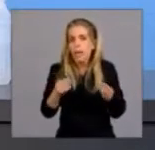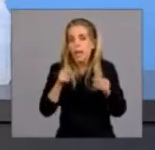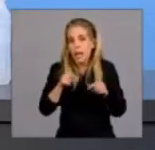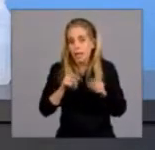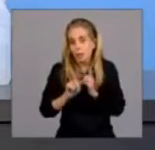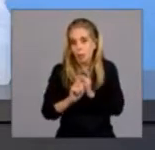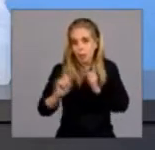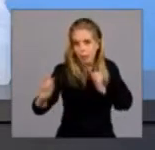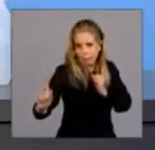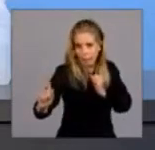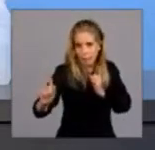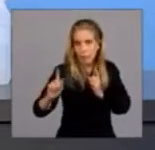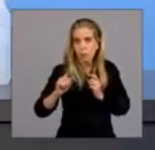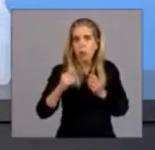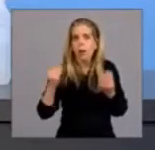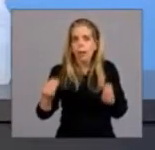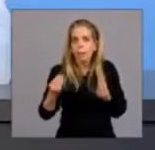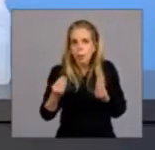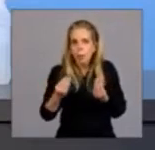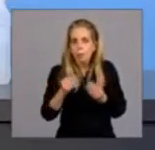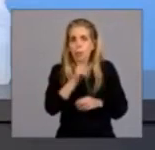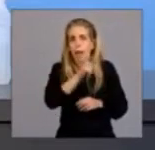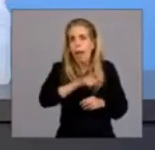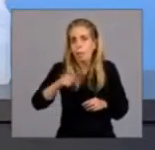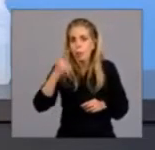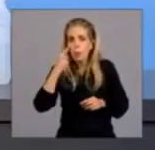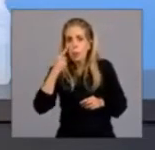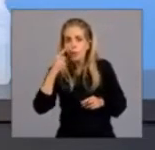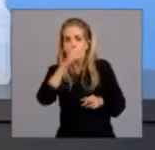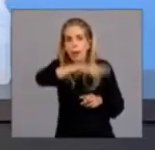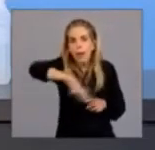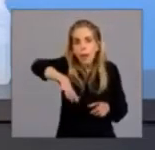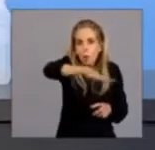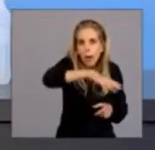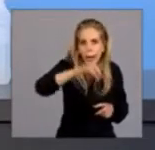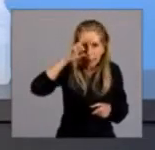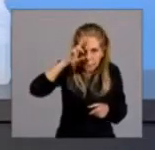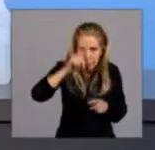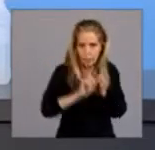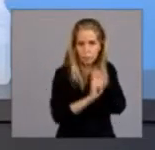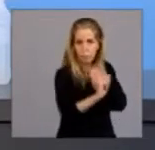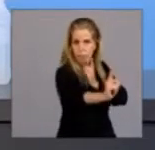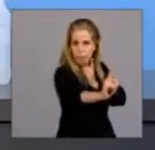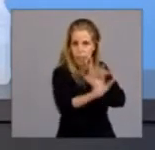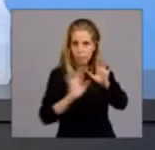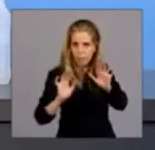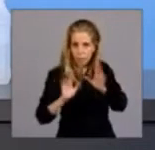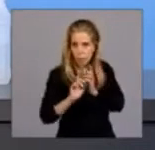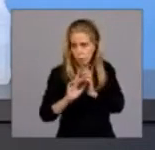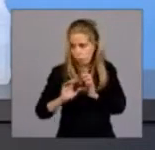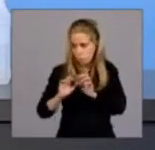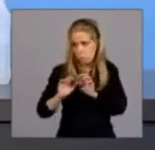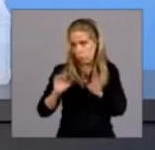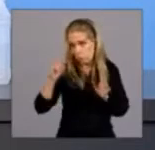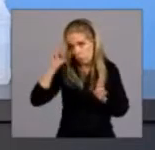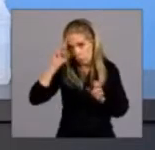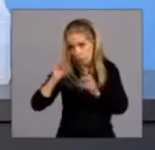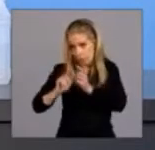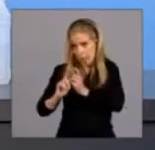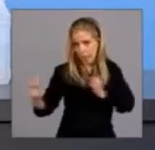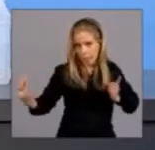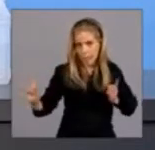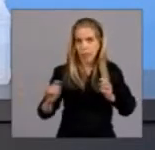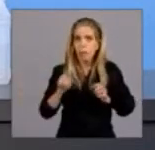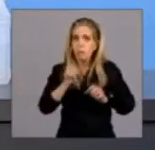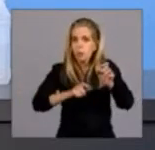distanciamiento social? Los que vivan en lugares con distanciamiento social. Podemos saber que las personas allí pueden circular,